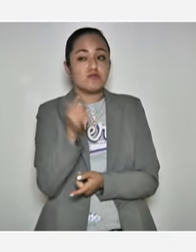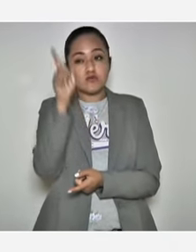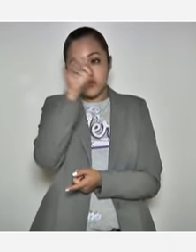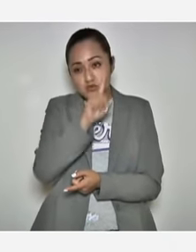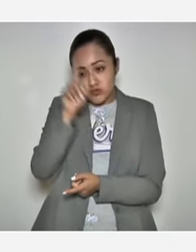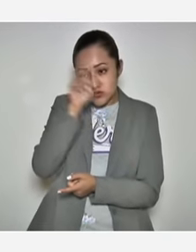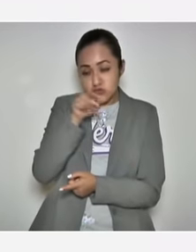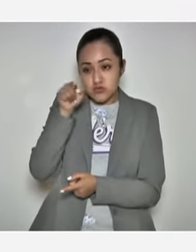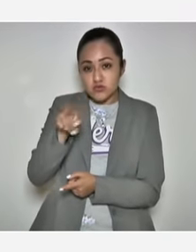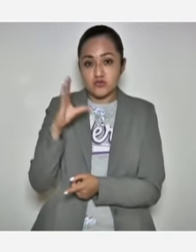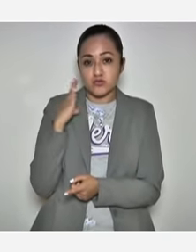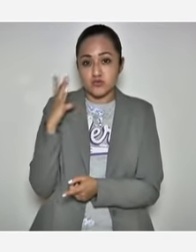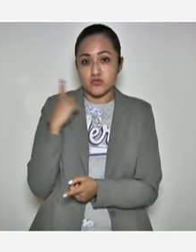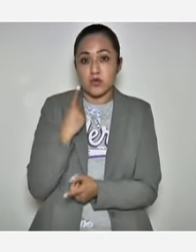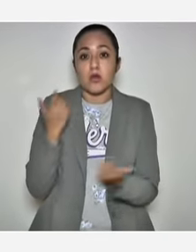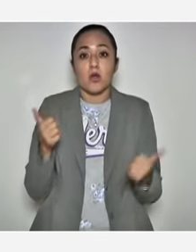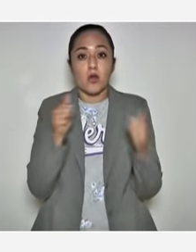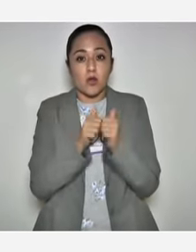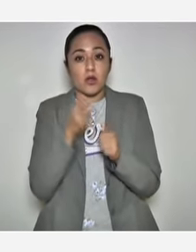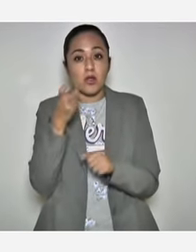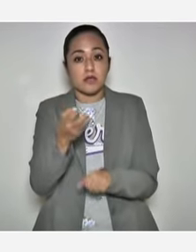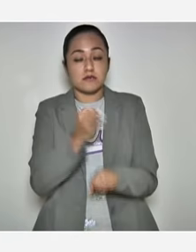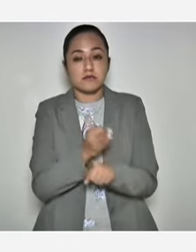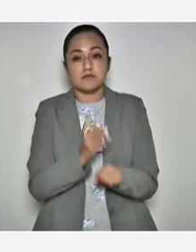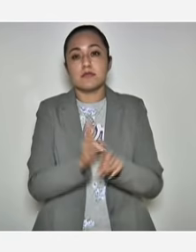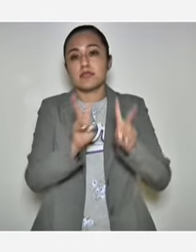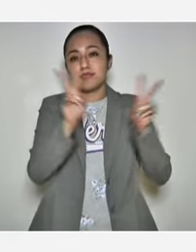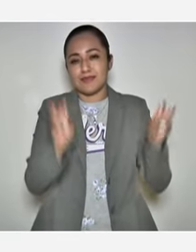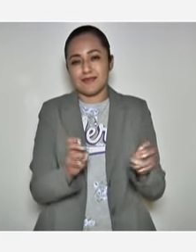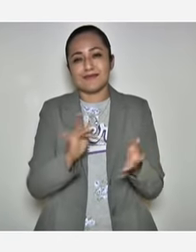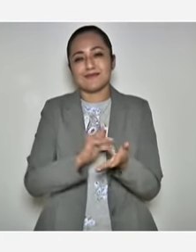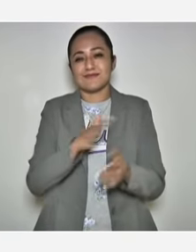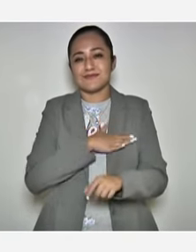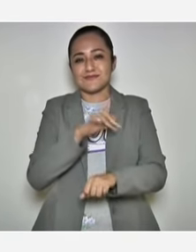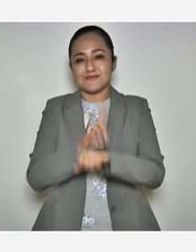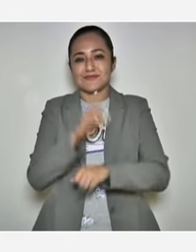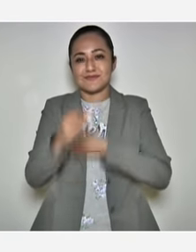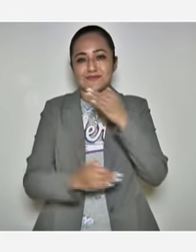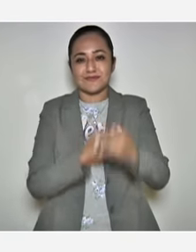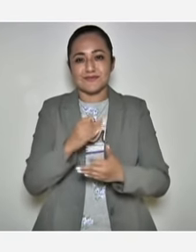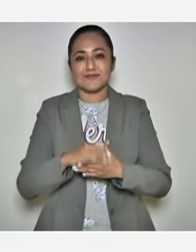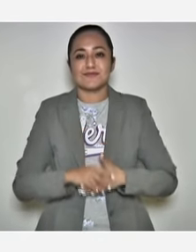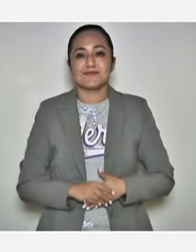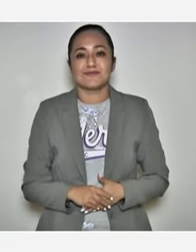Poder Legislativo con respecto a estos temas. Gracias, buenos días a todos.